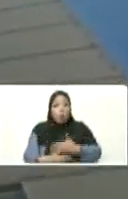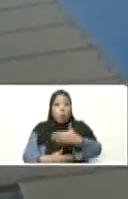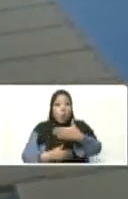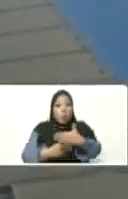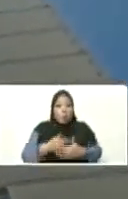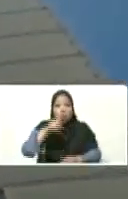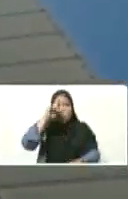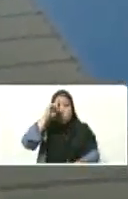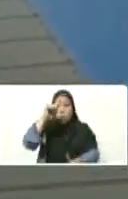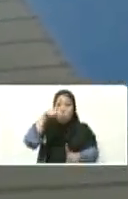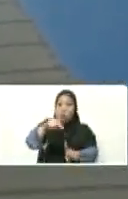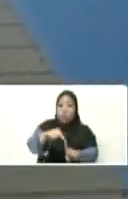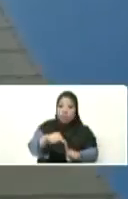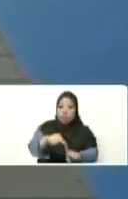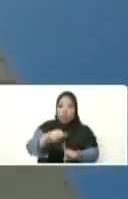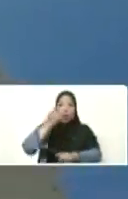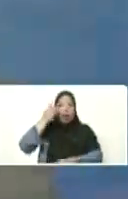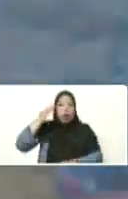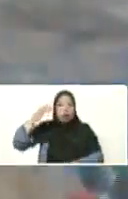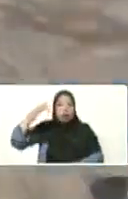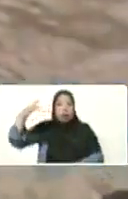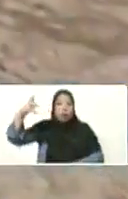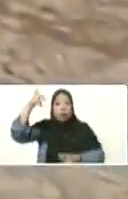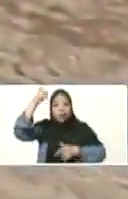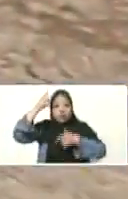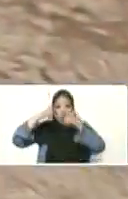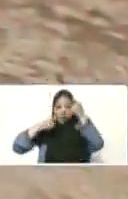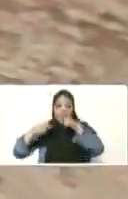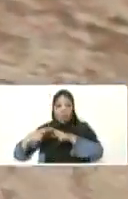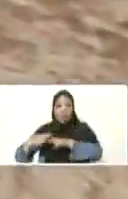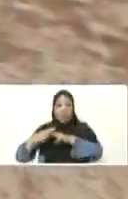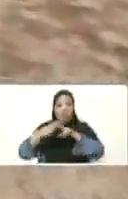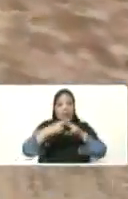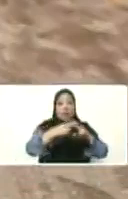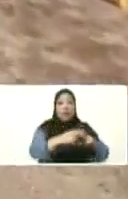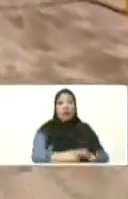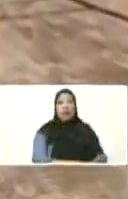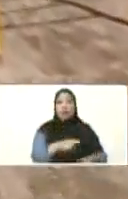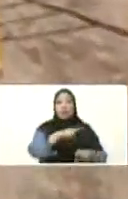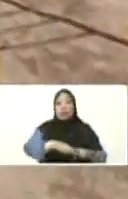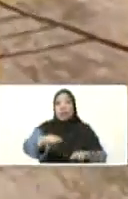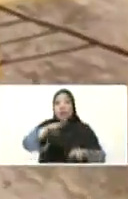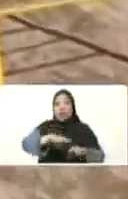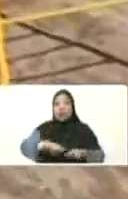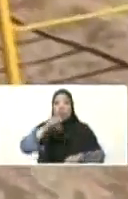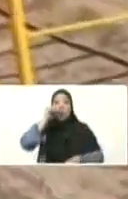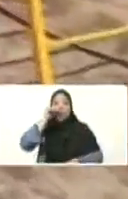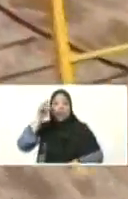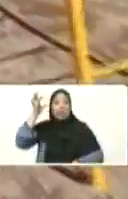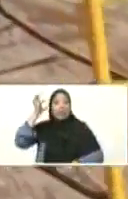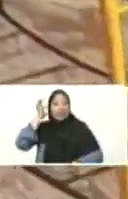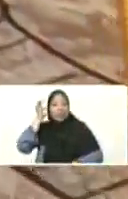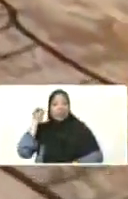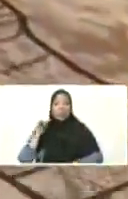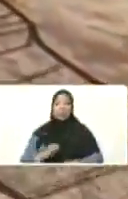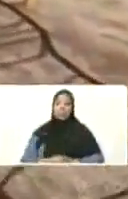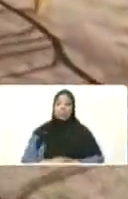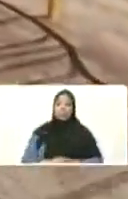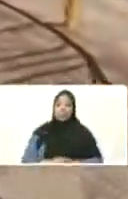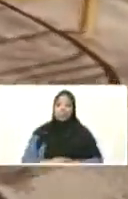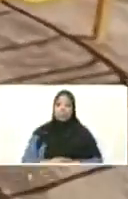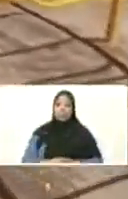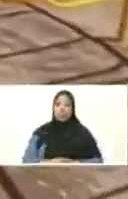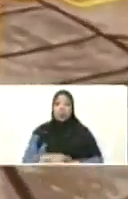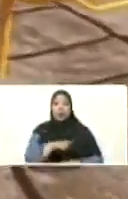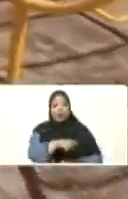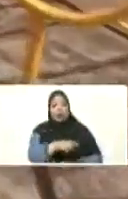paso, ese sueño. Entregando estas viviendas. Hemos entregado a los niños y a las niñas. Que al final es a